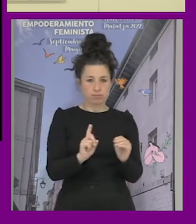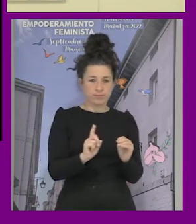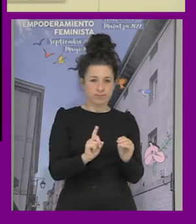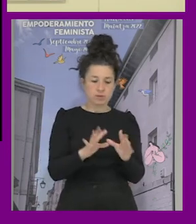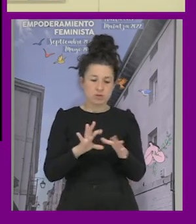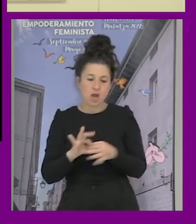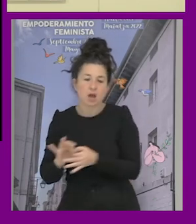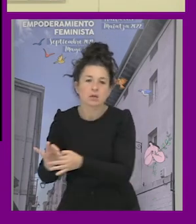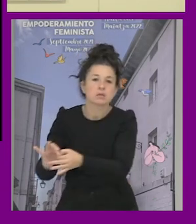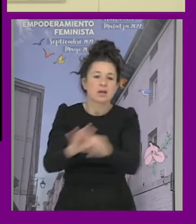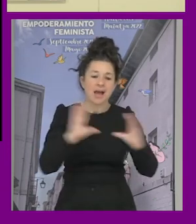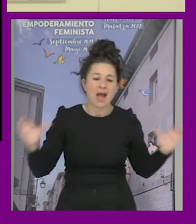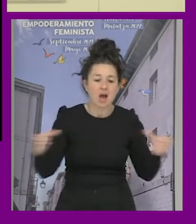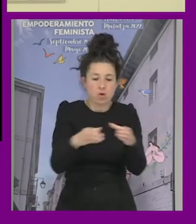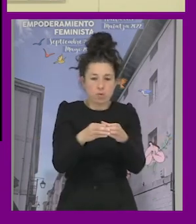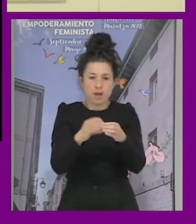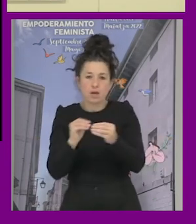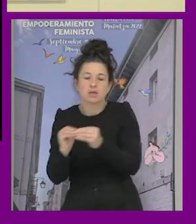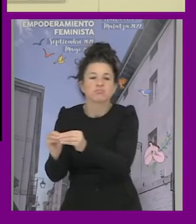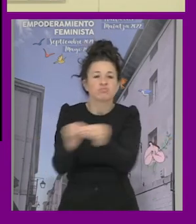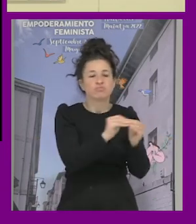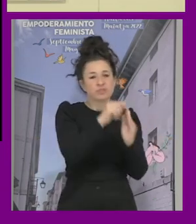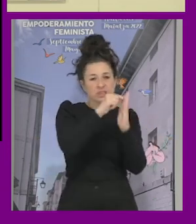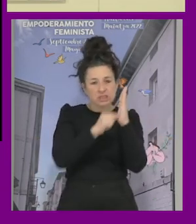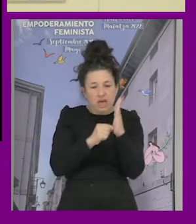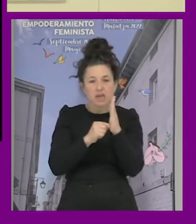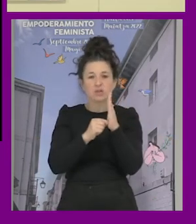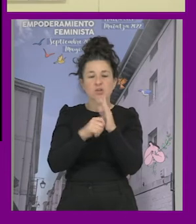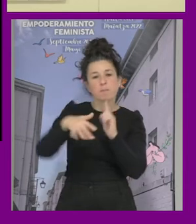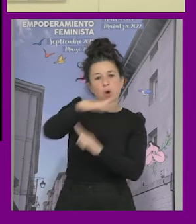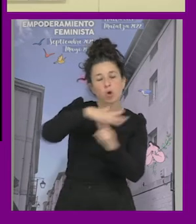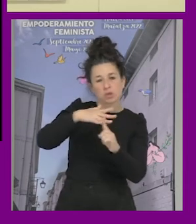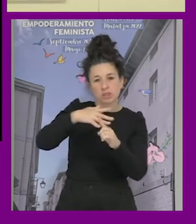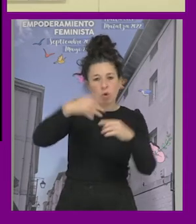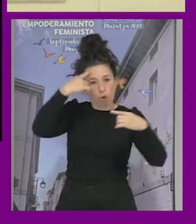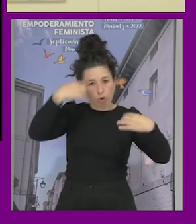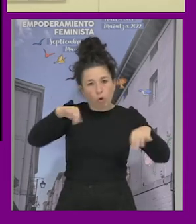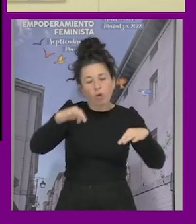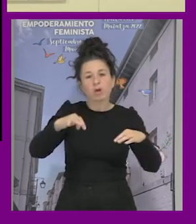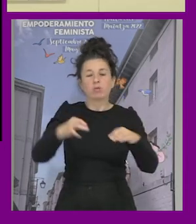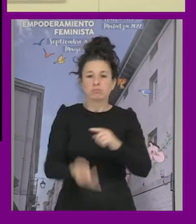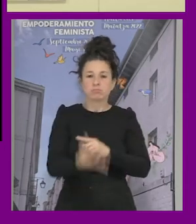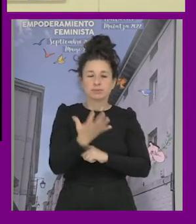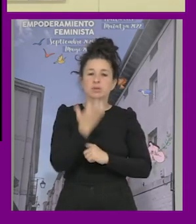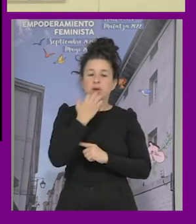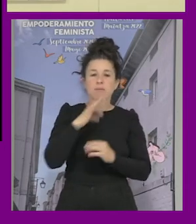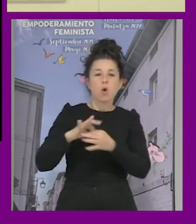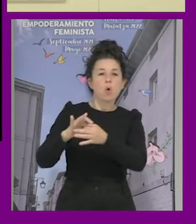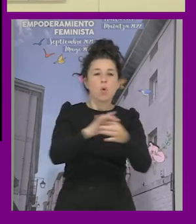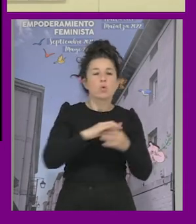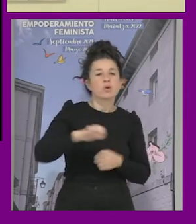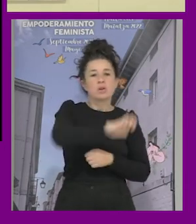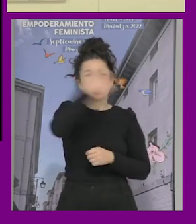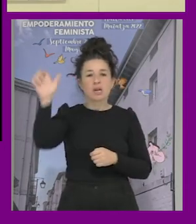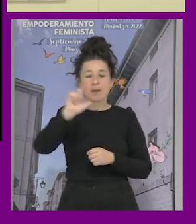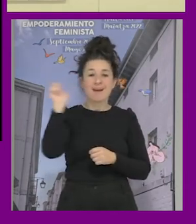a unificar criterios a establecer marcos coherentes etcétera eso es por ejemplo lo que en la Unión Europea hace la Agencia